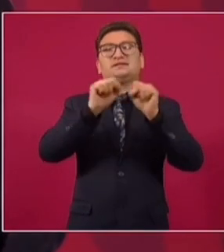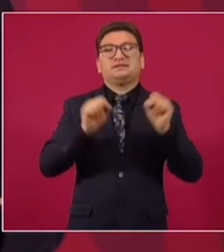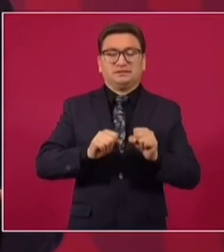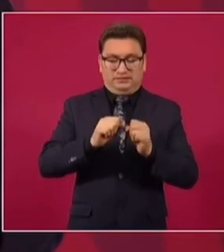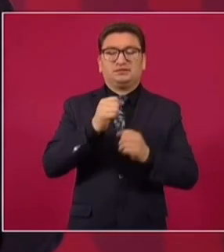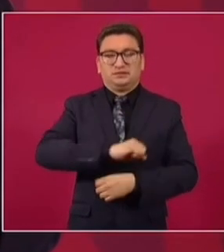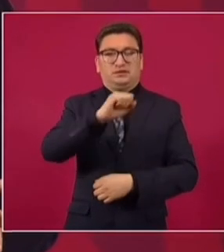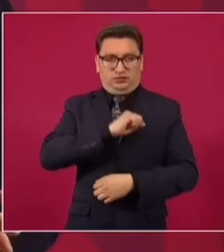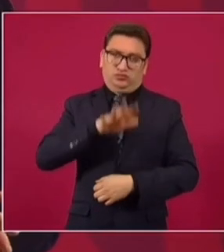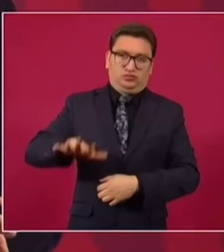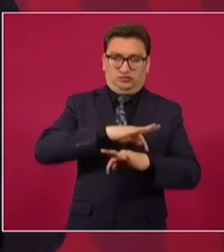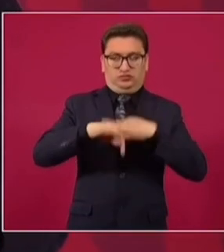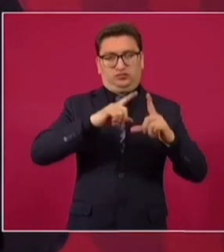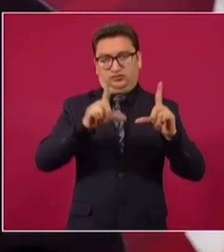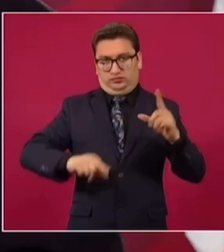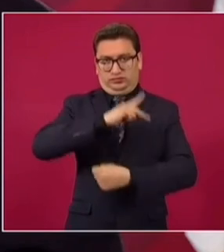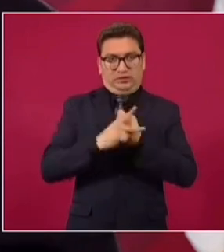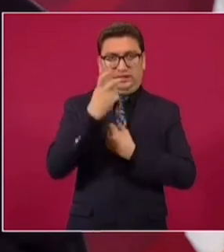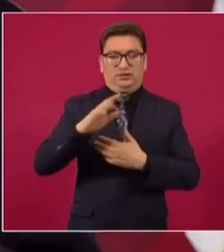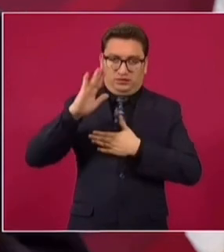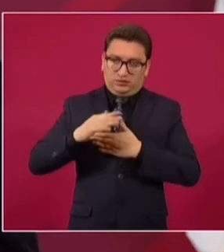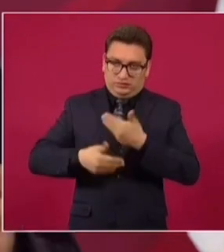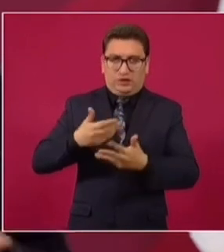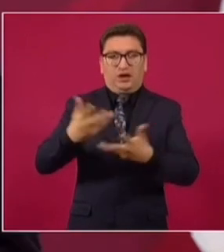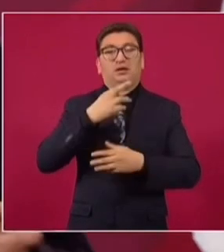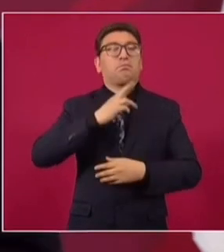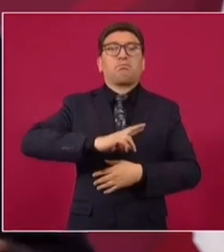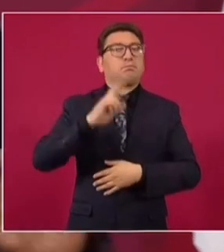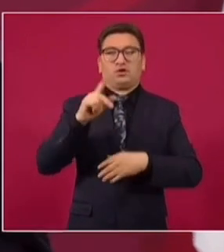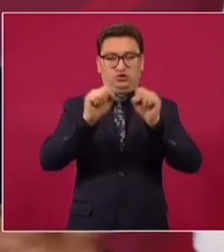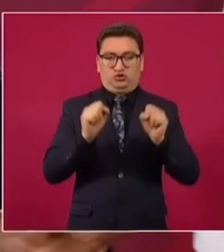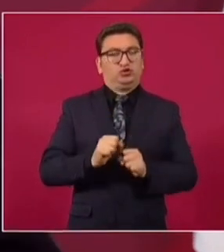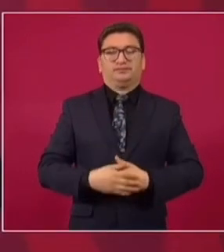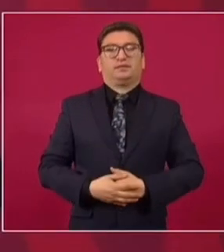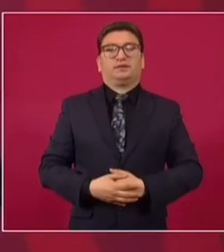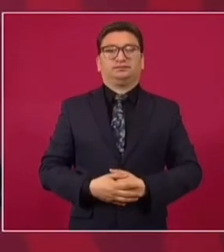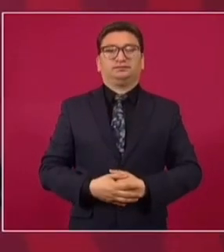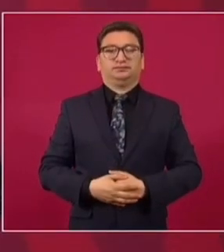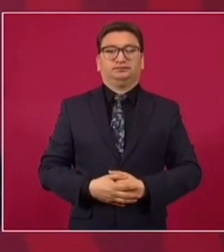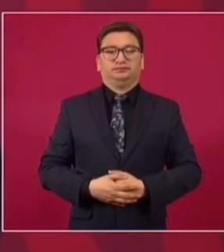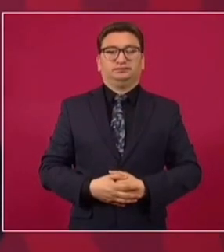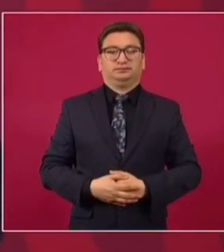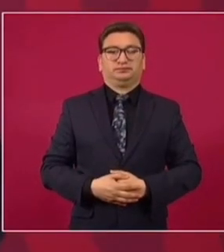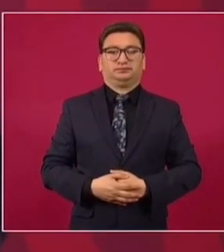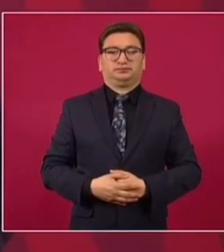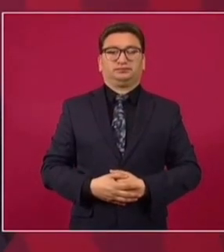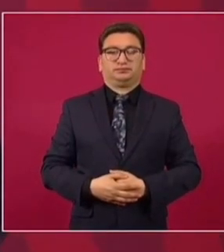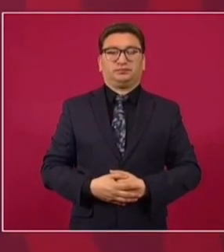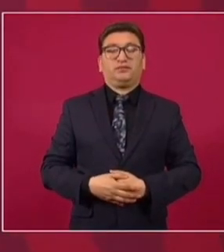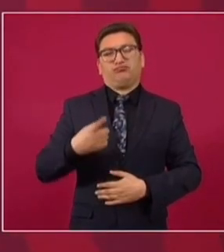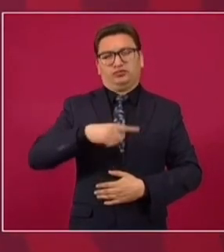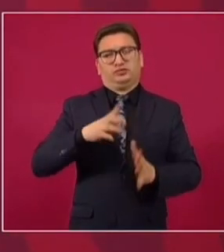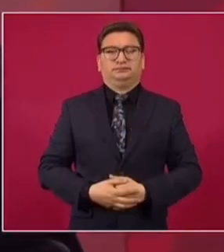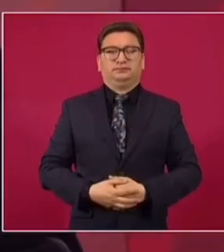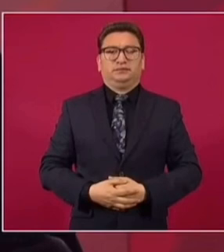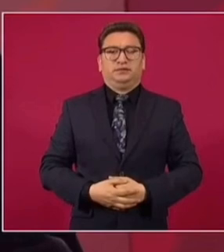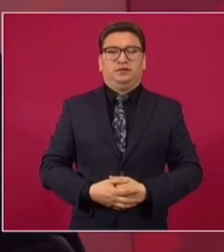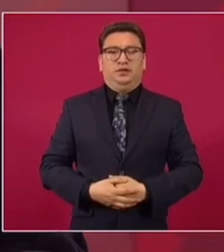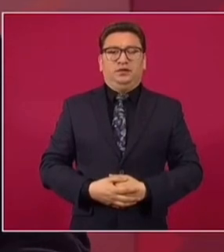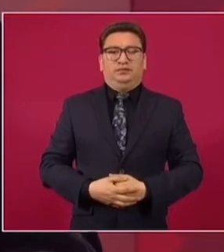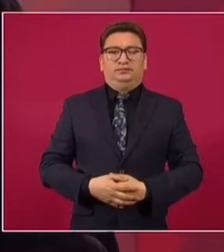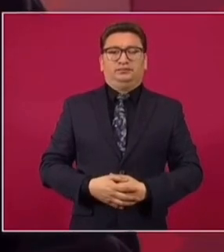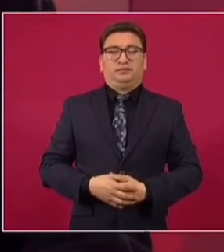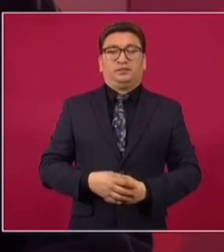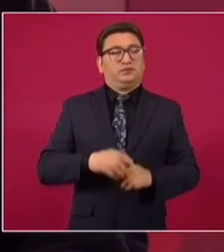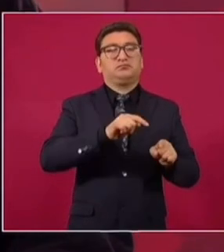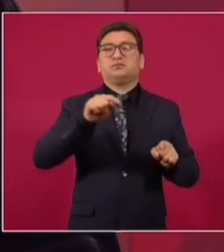salud pública del país. Es un compromiso. Va a ser uno de los mejores sistemas de salud pública del mundo. Y ya iniciamos haciendo visitas centro